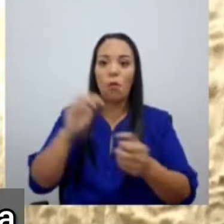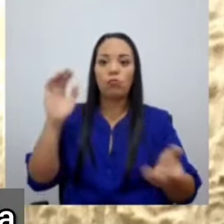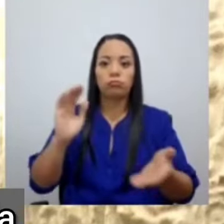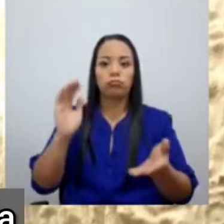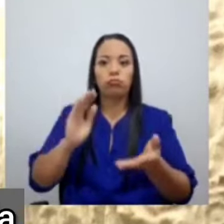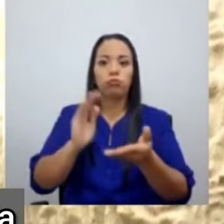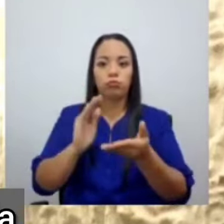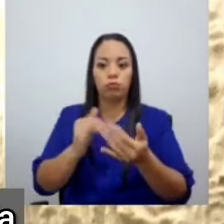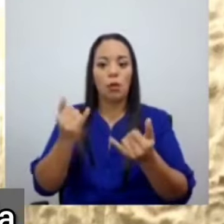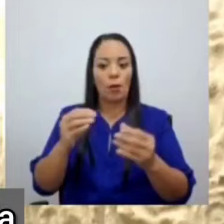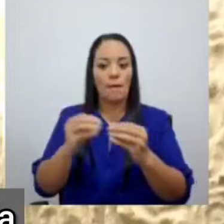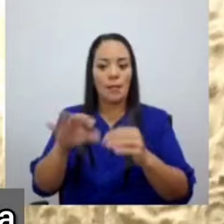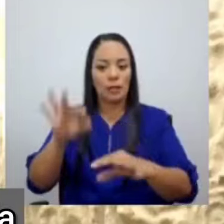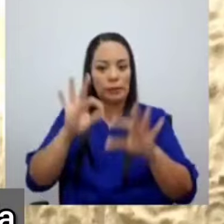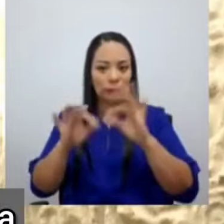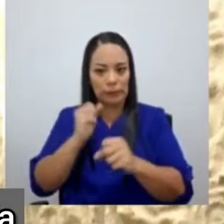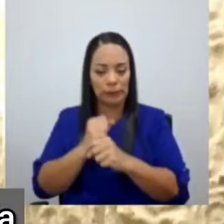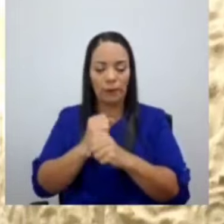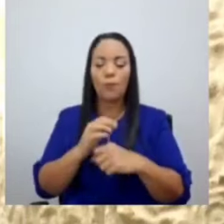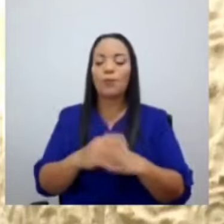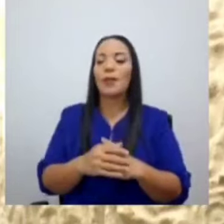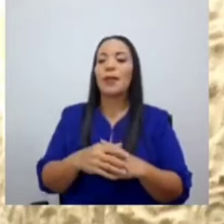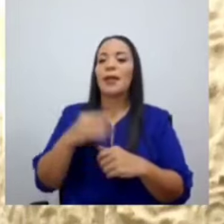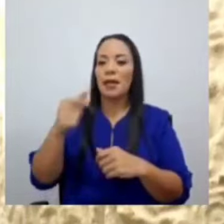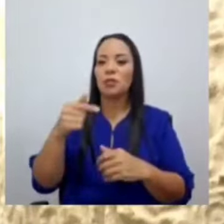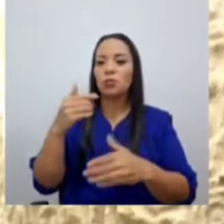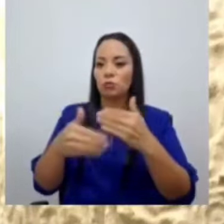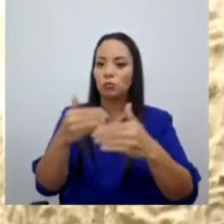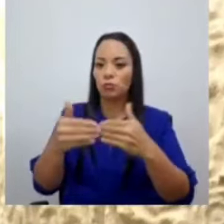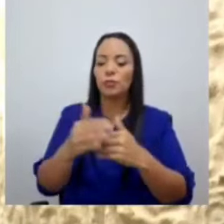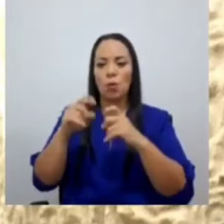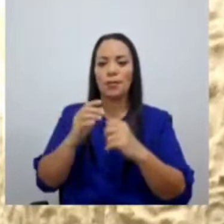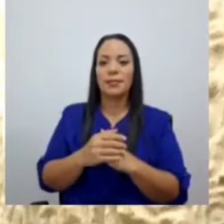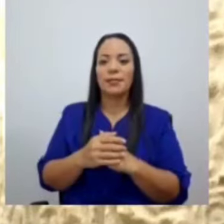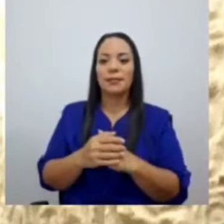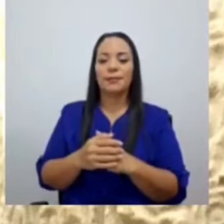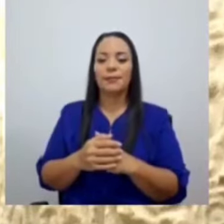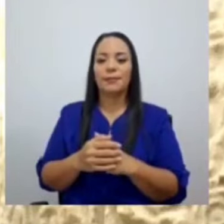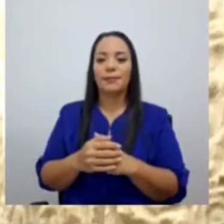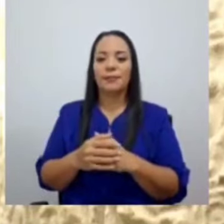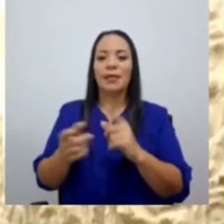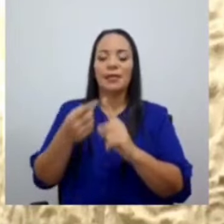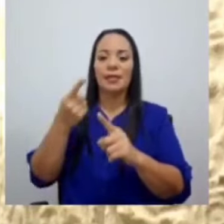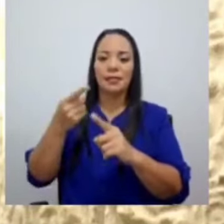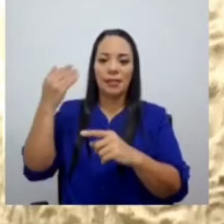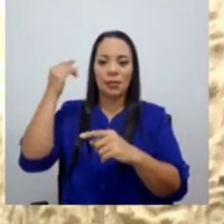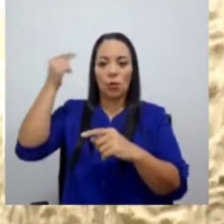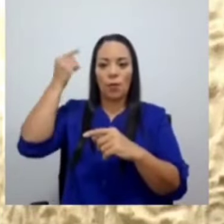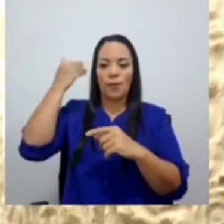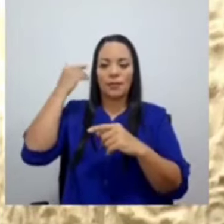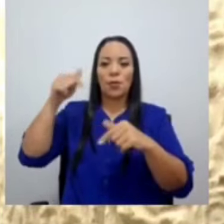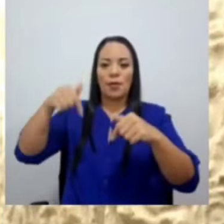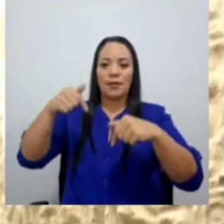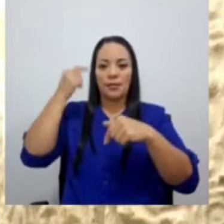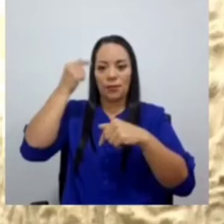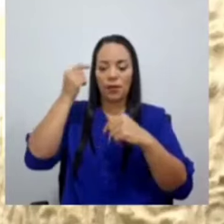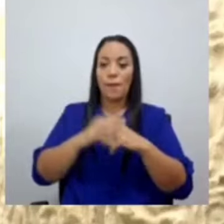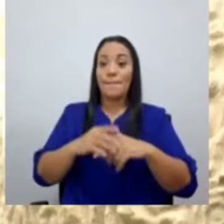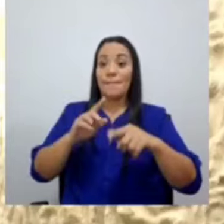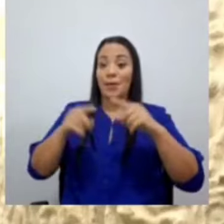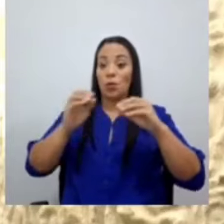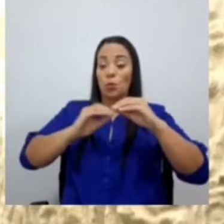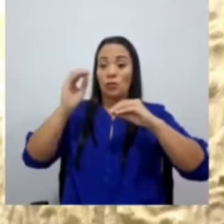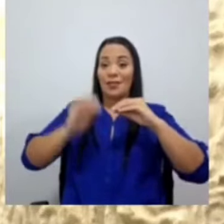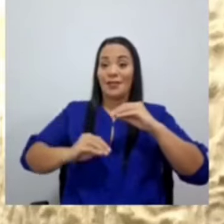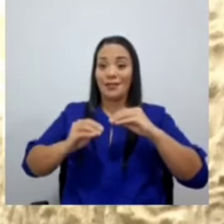Pero entendemos que esto es una tendencia de las últimas encuestas de esta administración, pero el dato es que la tasa de desempleo se